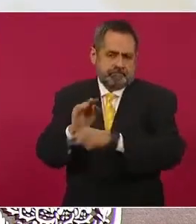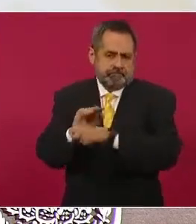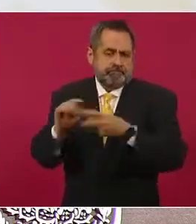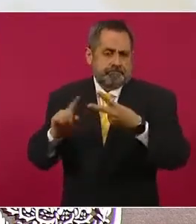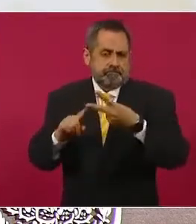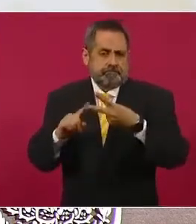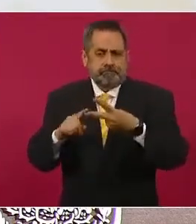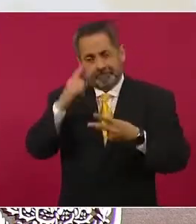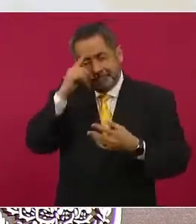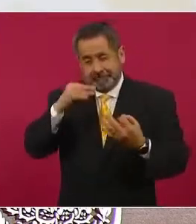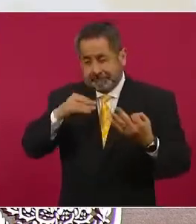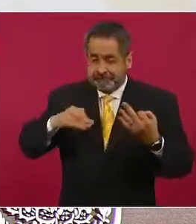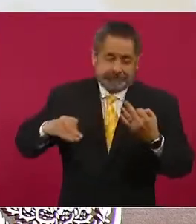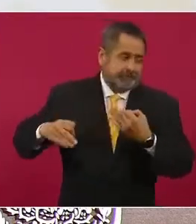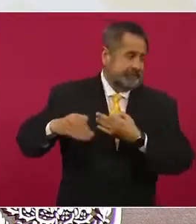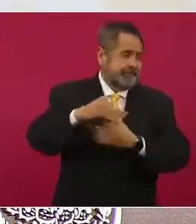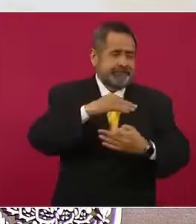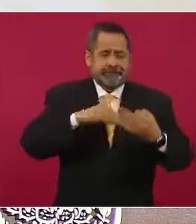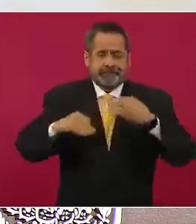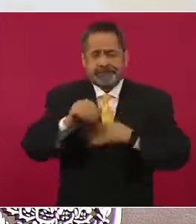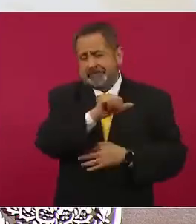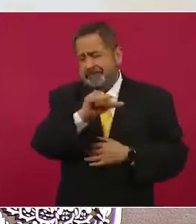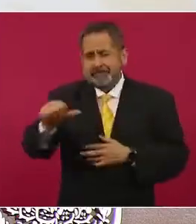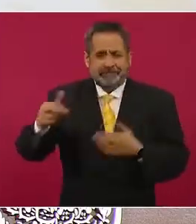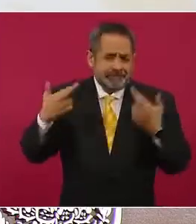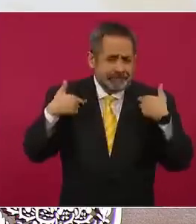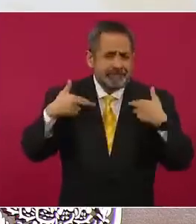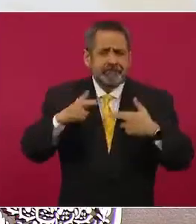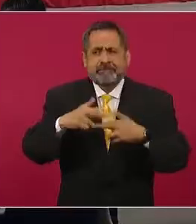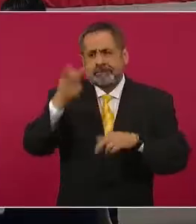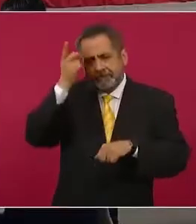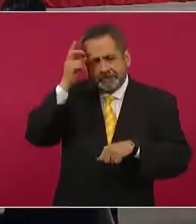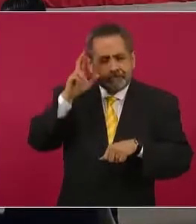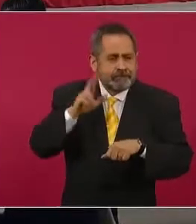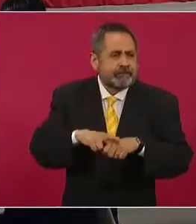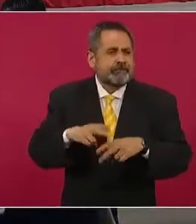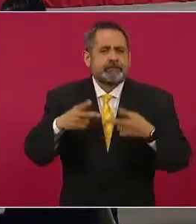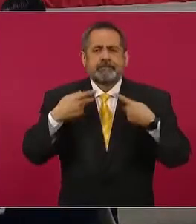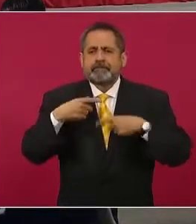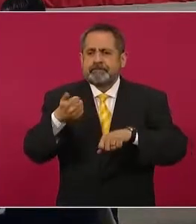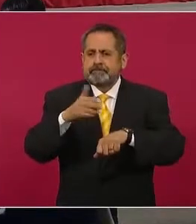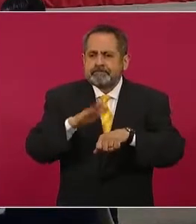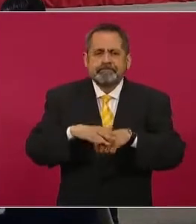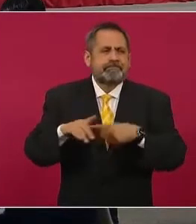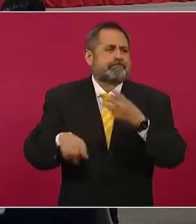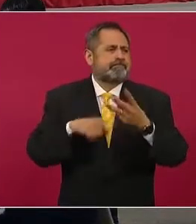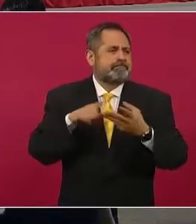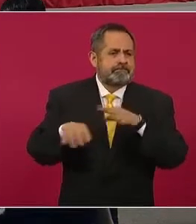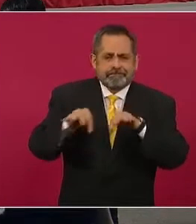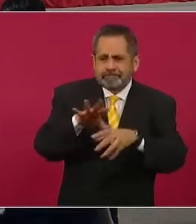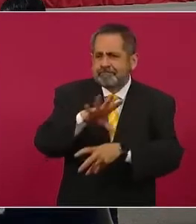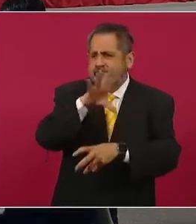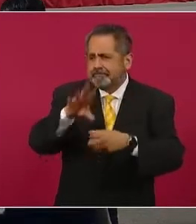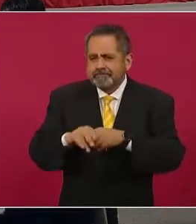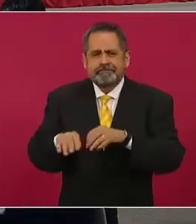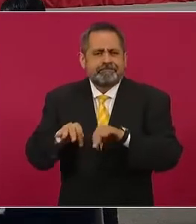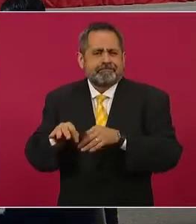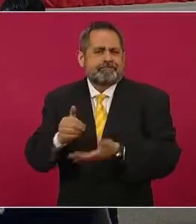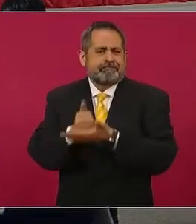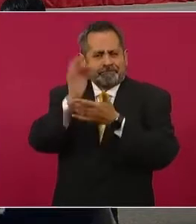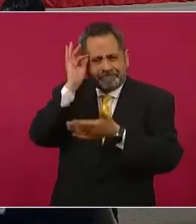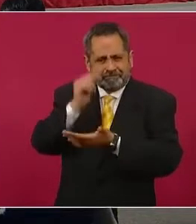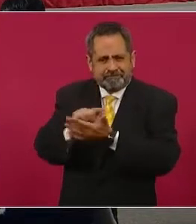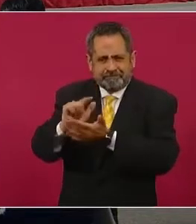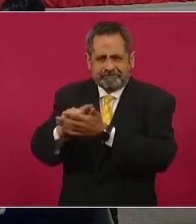vacunación a todo el personal educativo, es decir, maestros, directivos, personal administrativo, personal manual. Y está